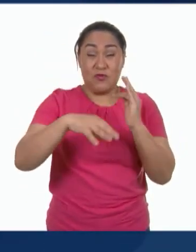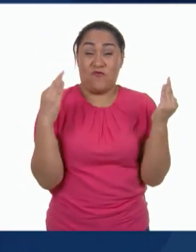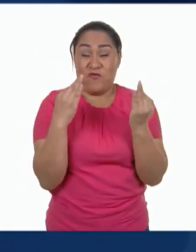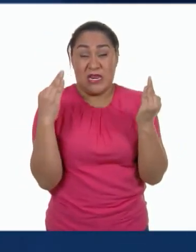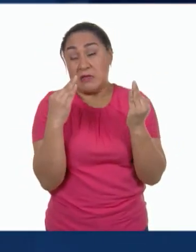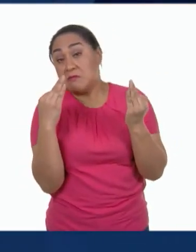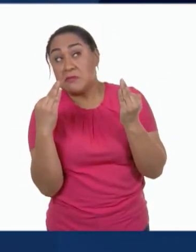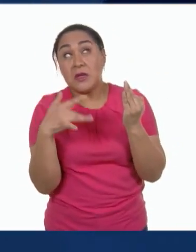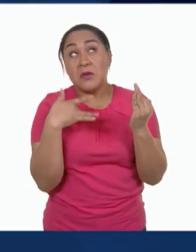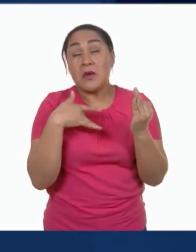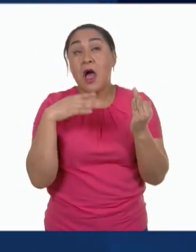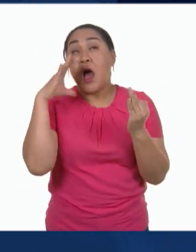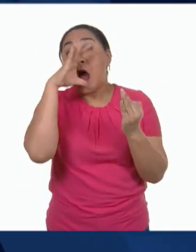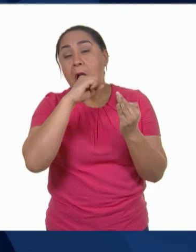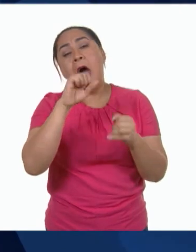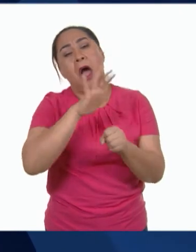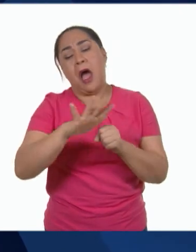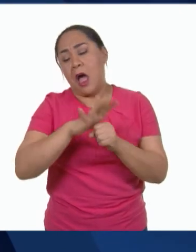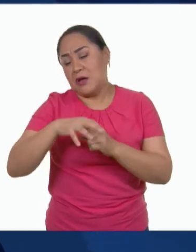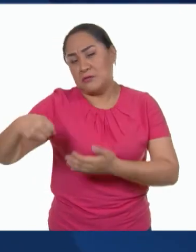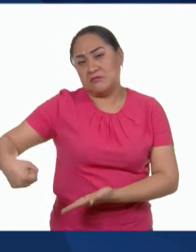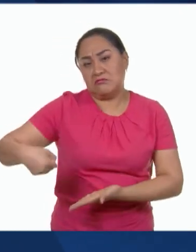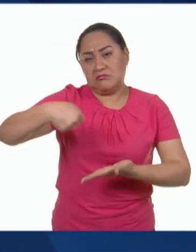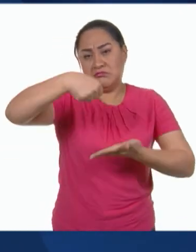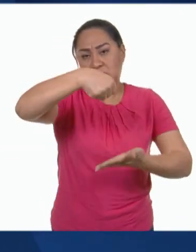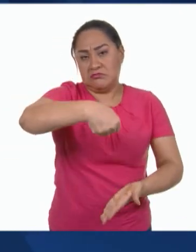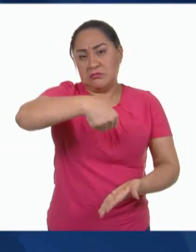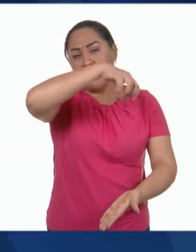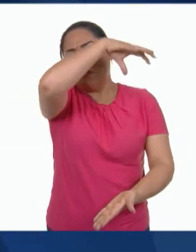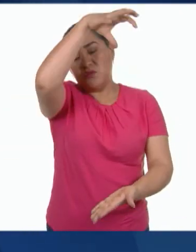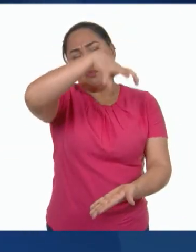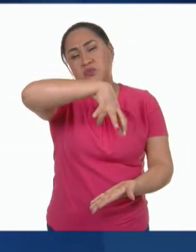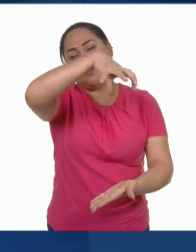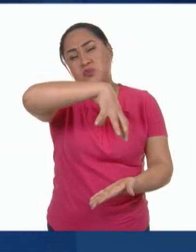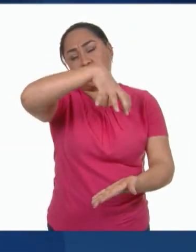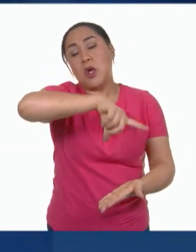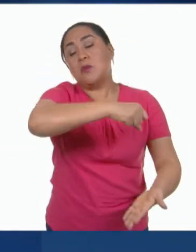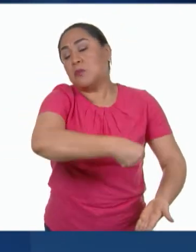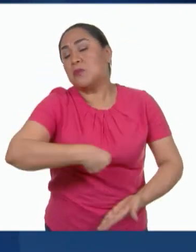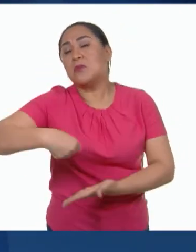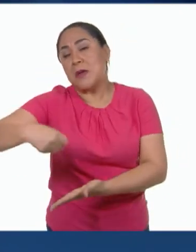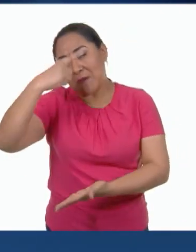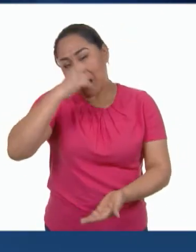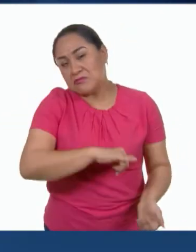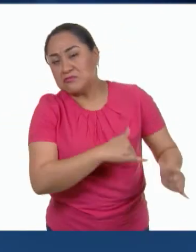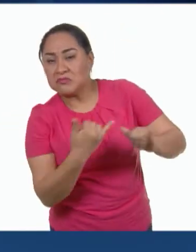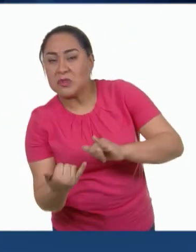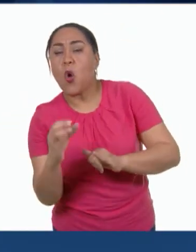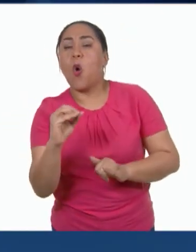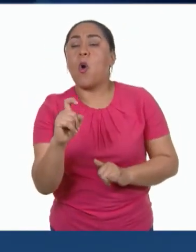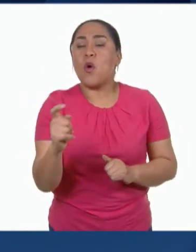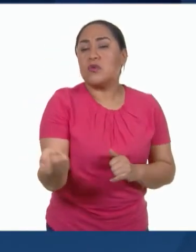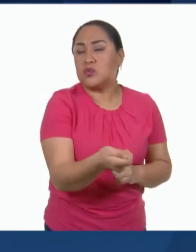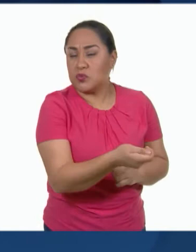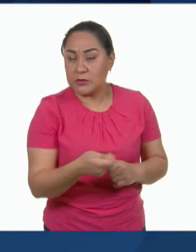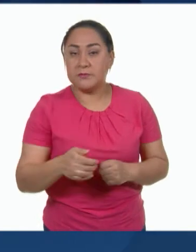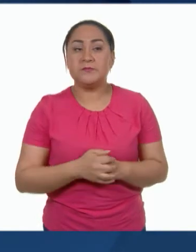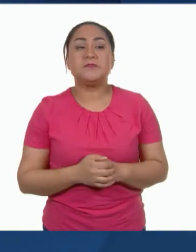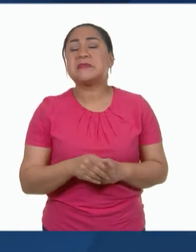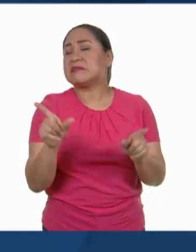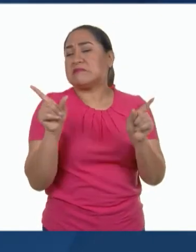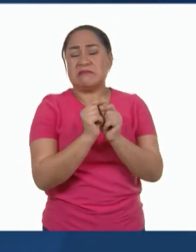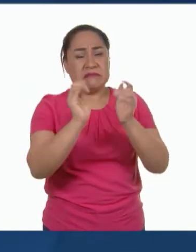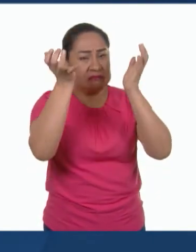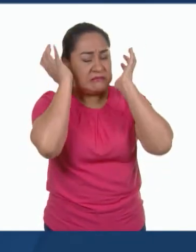en lo que se calienta. Puedes acumularla fácilmente en una cubeta y utilizarla después en el excusado o para regar. Toma duchas más